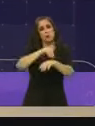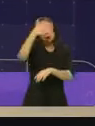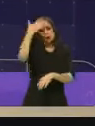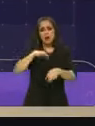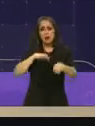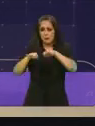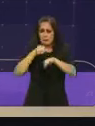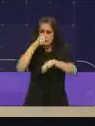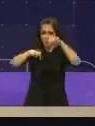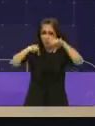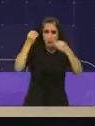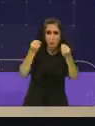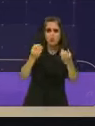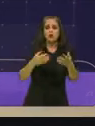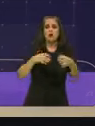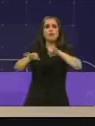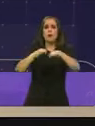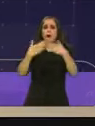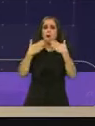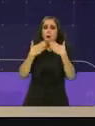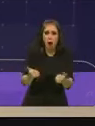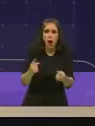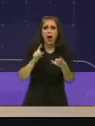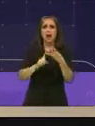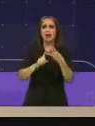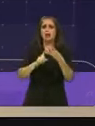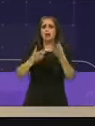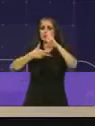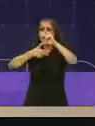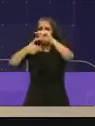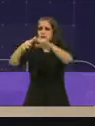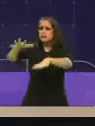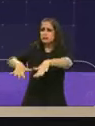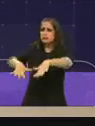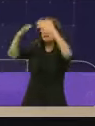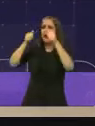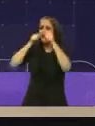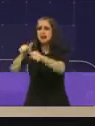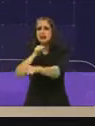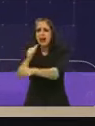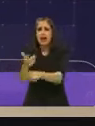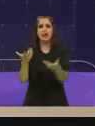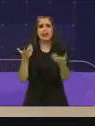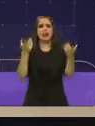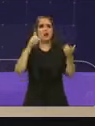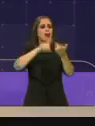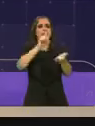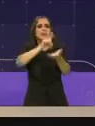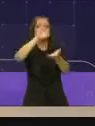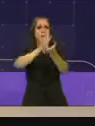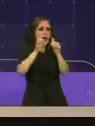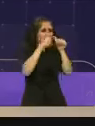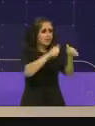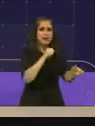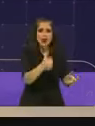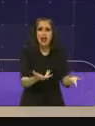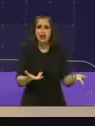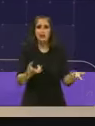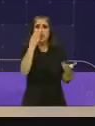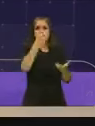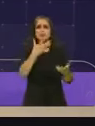un desastre natural o alguna discapacidad. Porque la pobreza tiene muchos